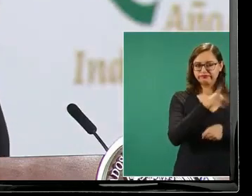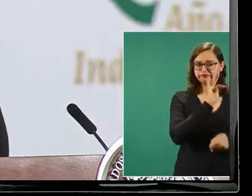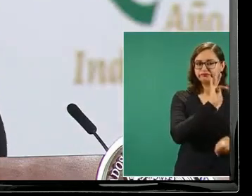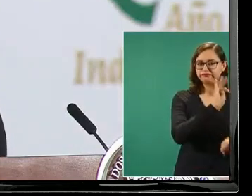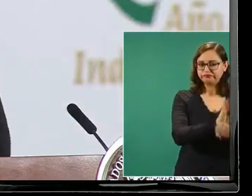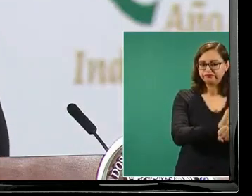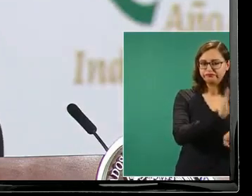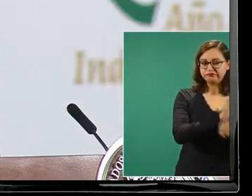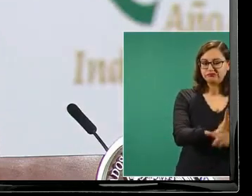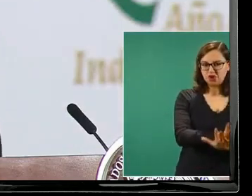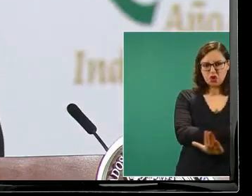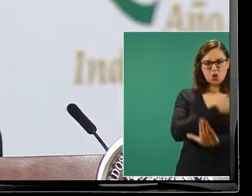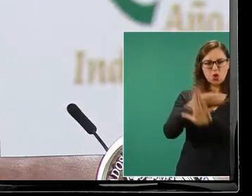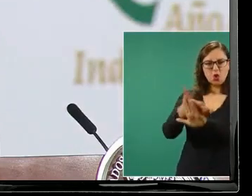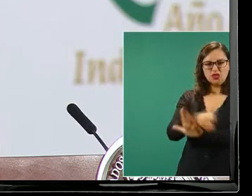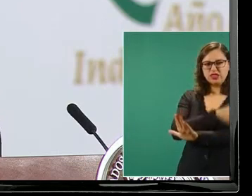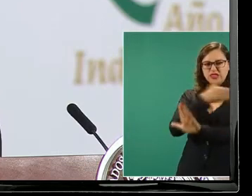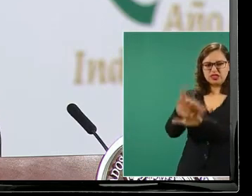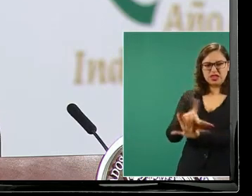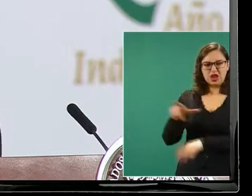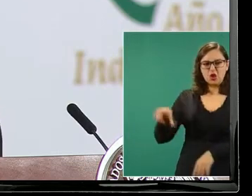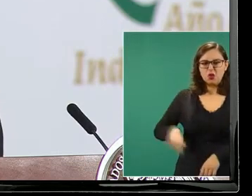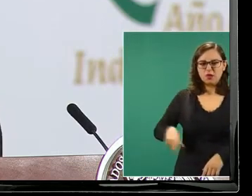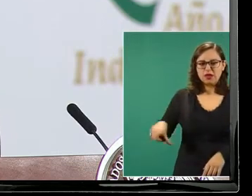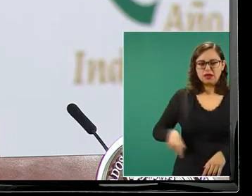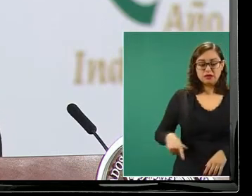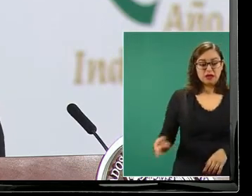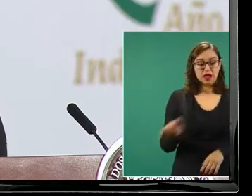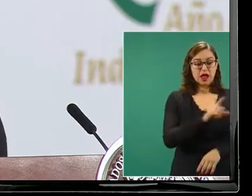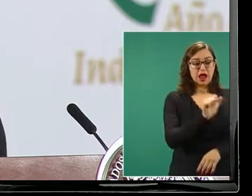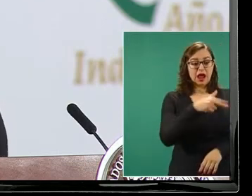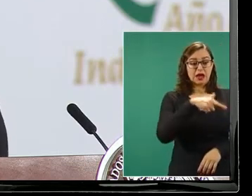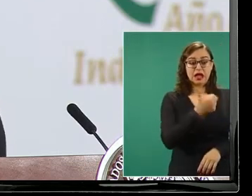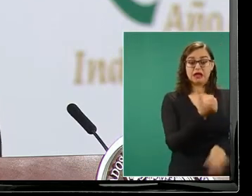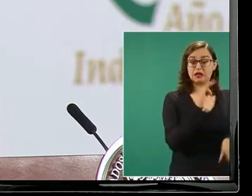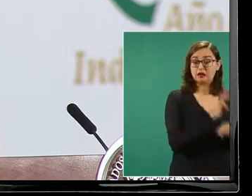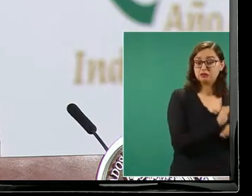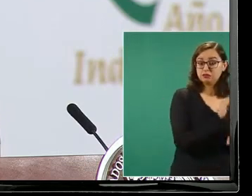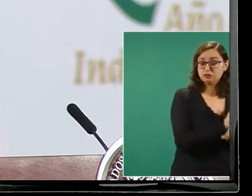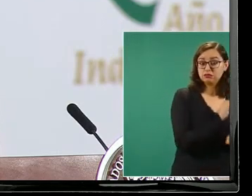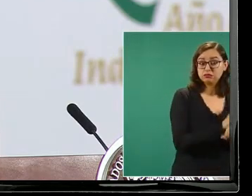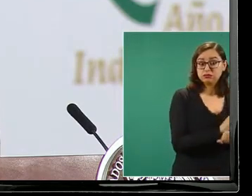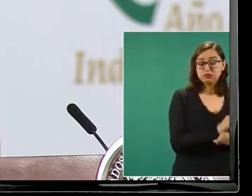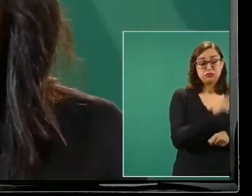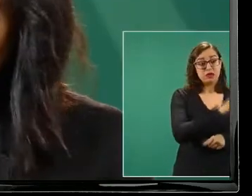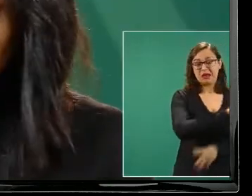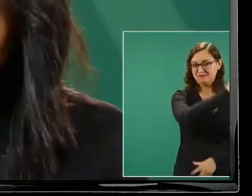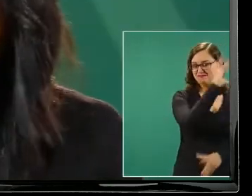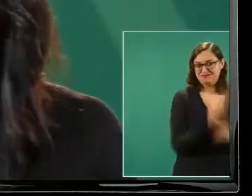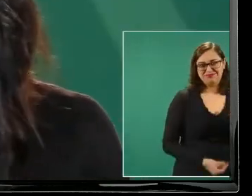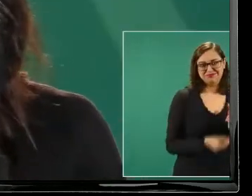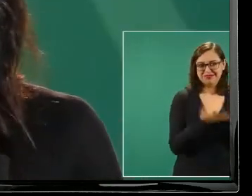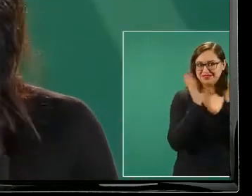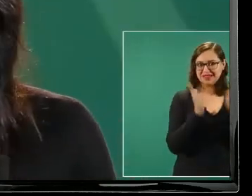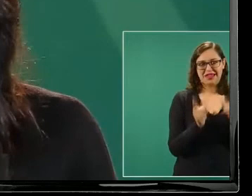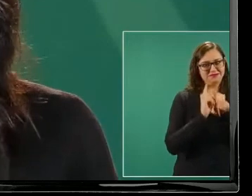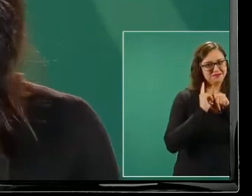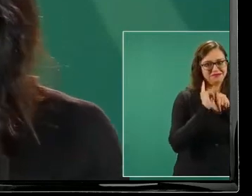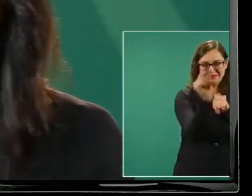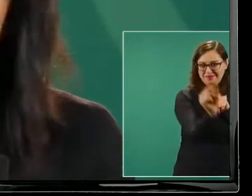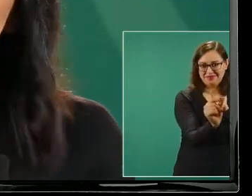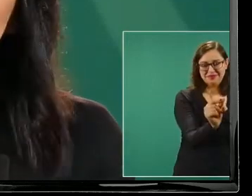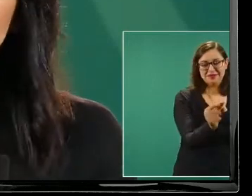golpear al gobierno y defender sin más a Ricardo Anaya quien por cierto ya se fue de México desde fines de julio